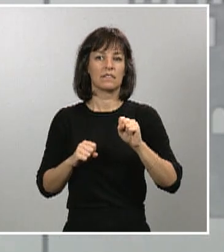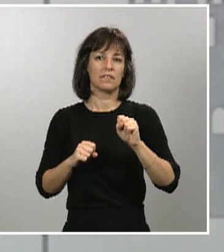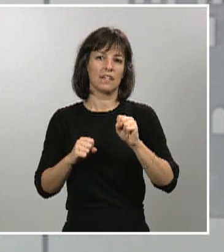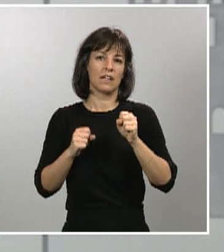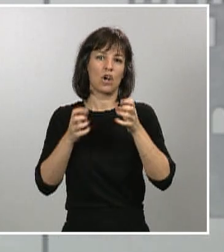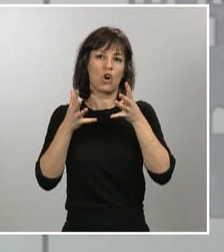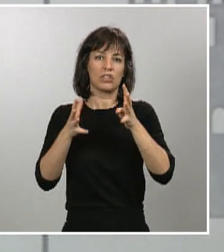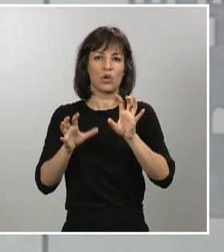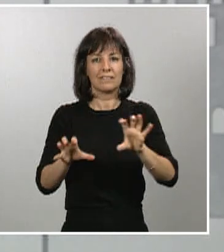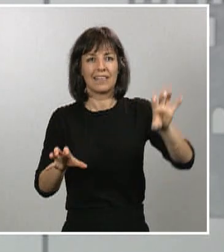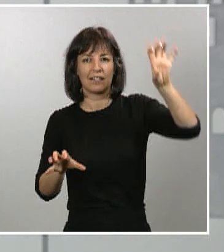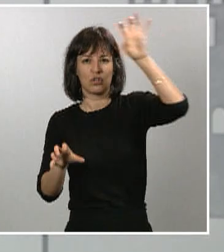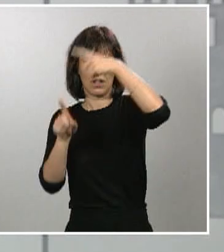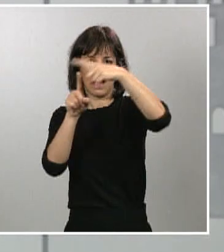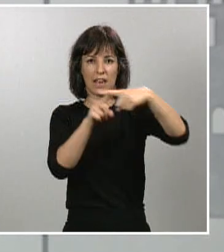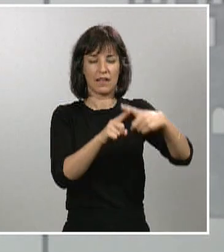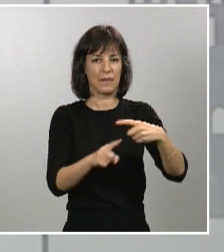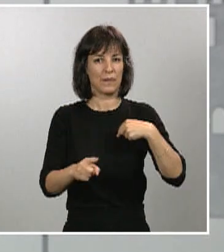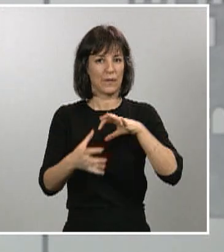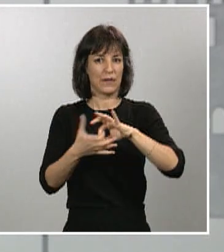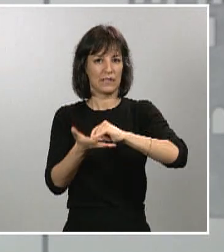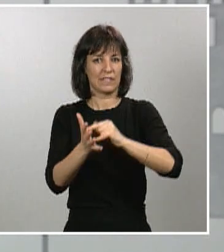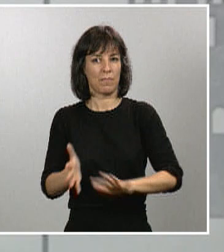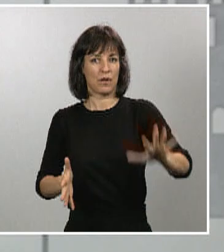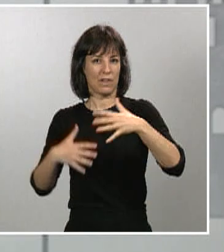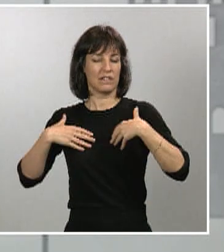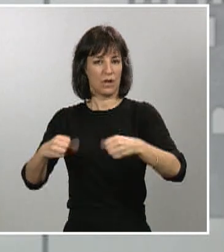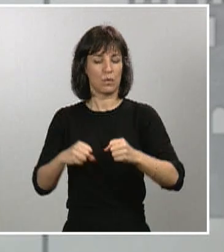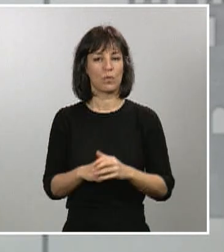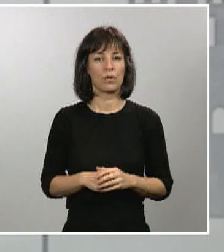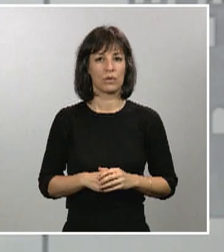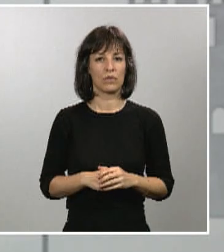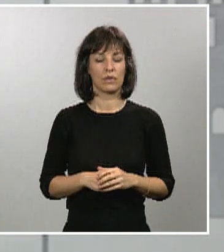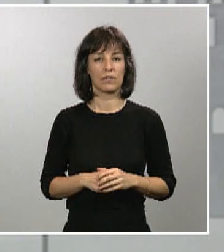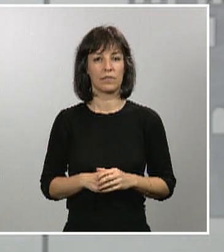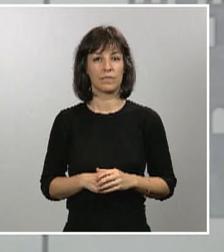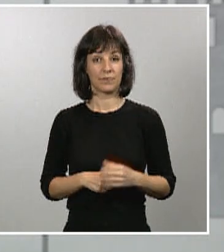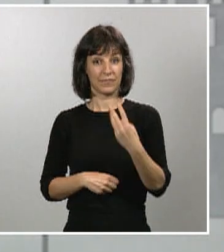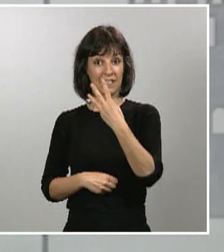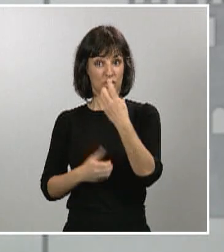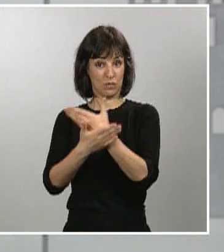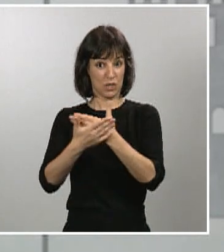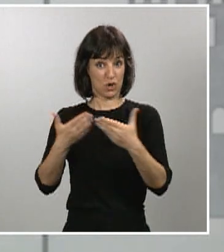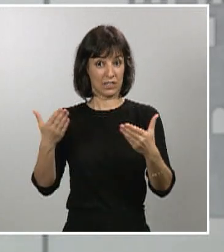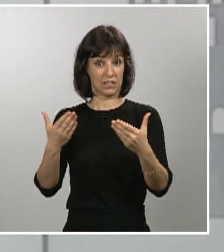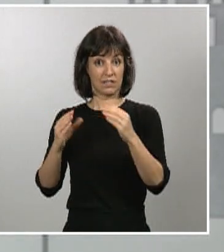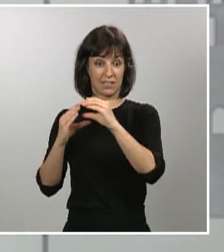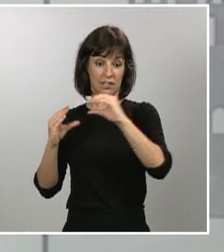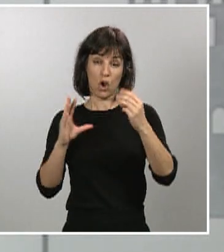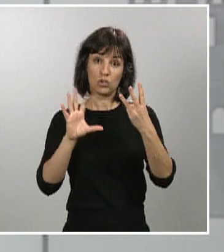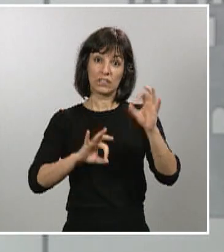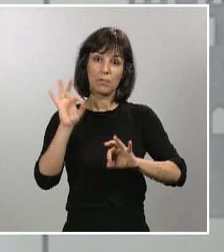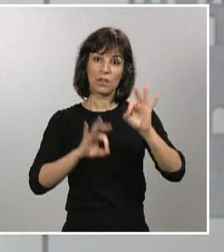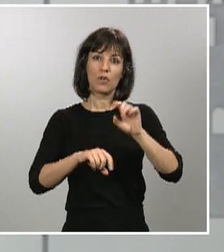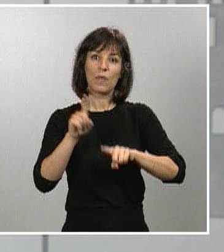del Sistema Nacional de Salud. Un 80% se reparten en base a la población atendida, un 15%